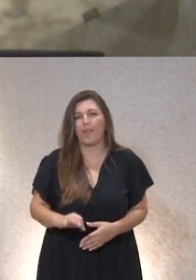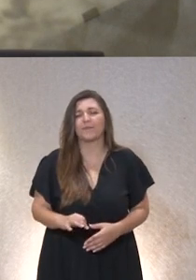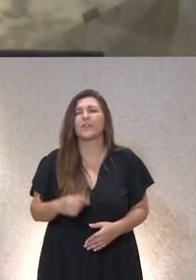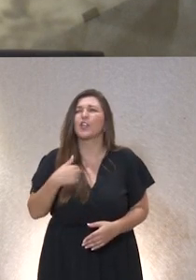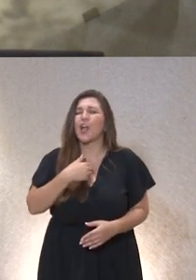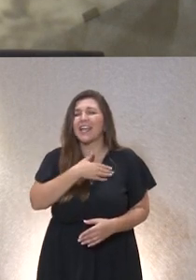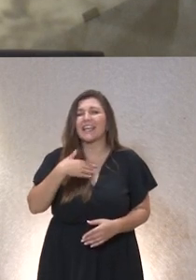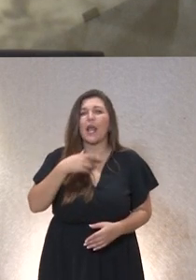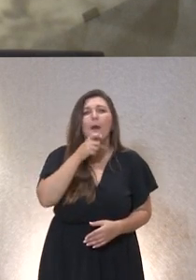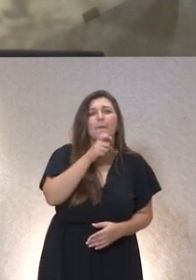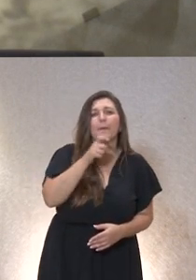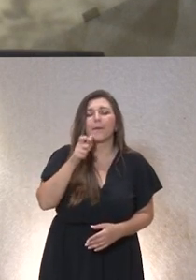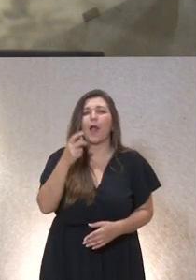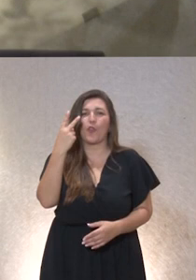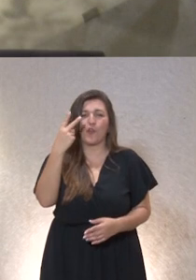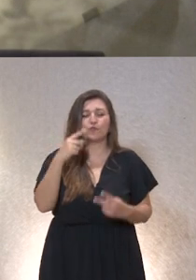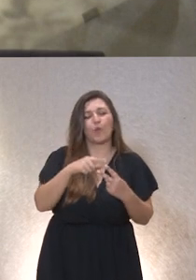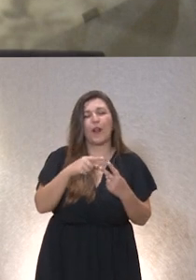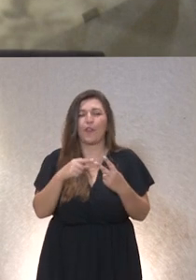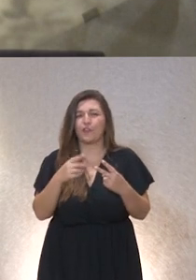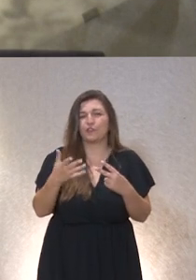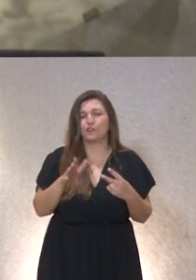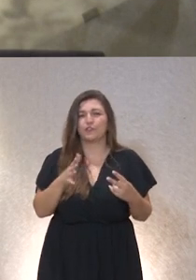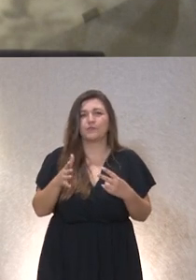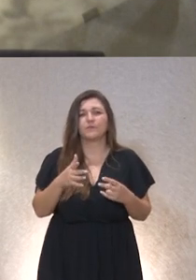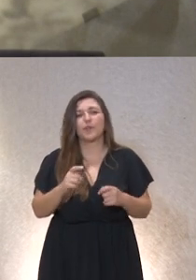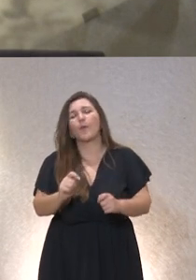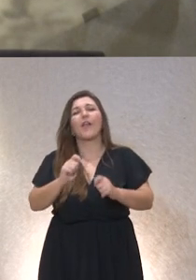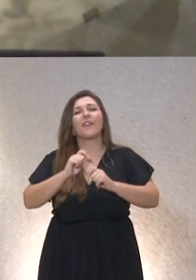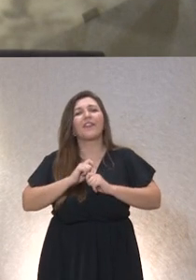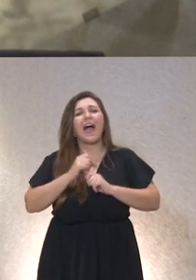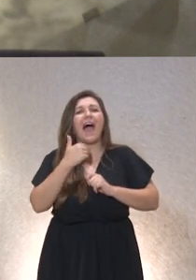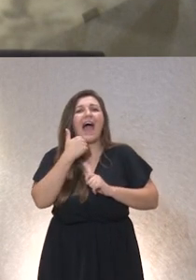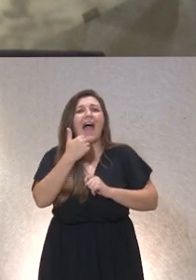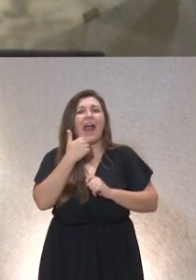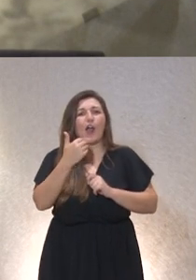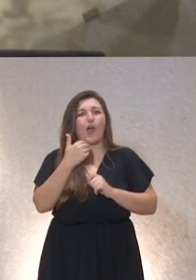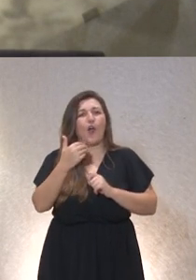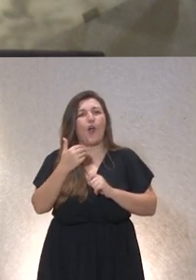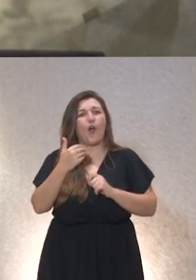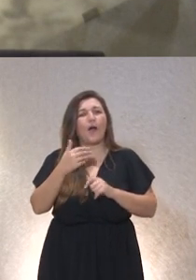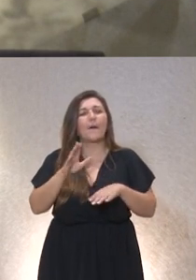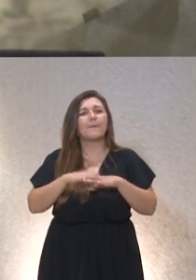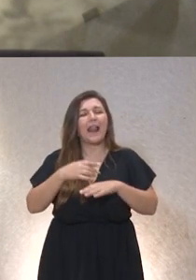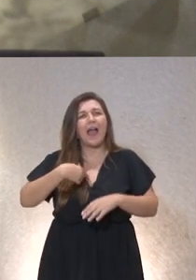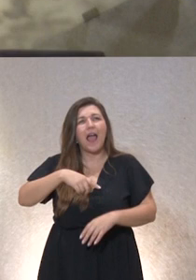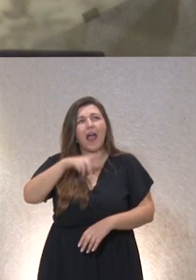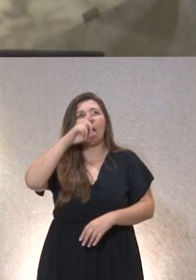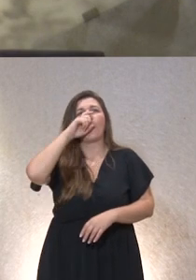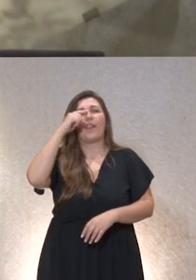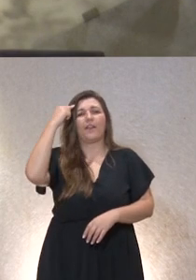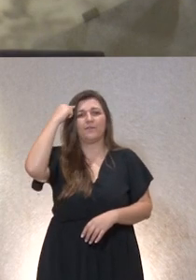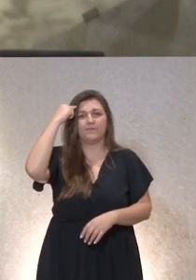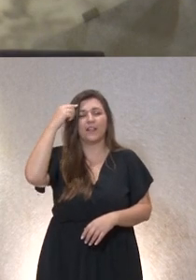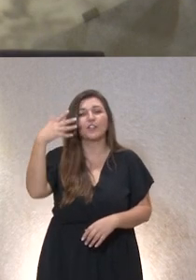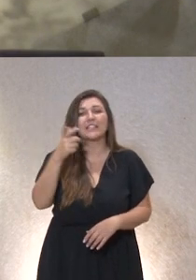con dos palabras con una o dos palabras porque así me quedo como con un elemento que me tira de anzuelo para recordar todo ¿no? y me voy a